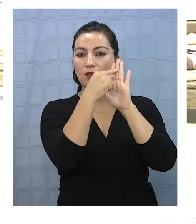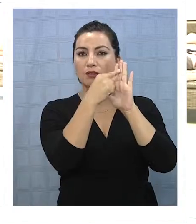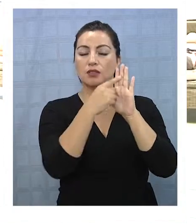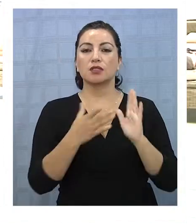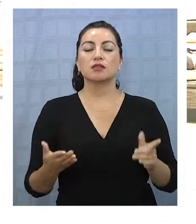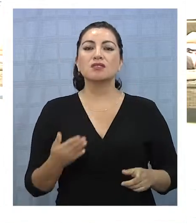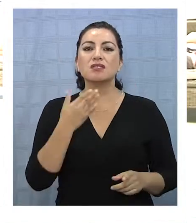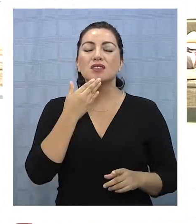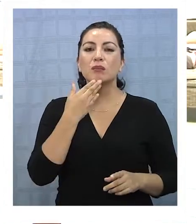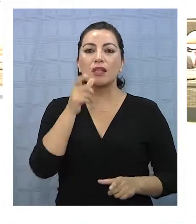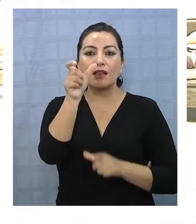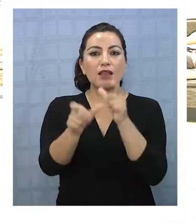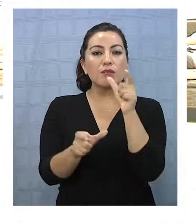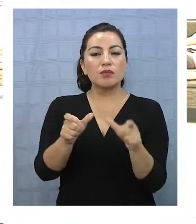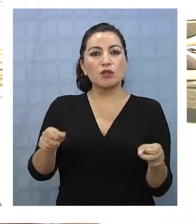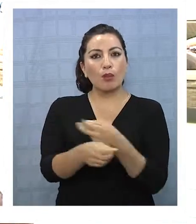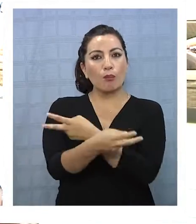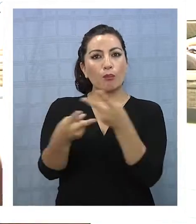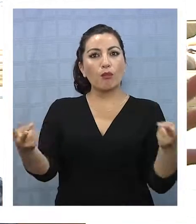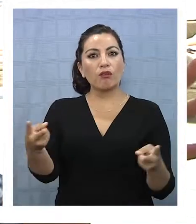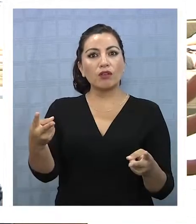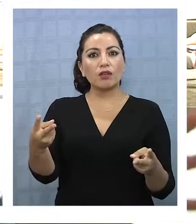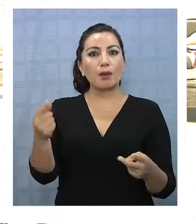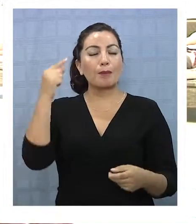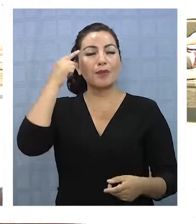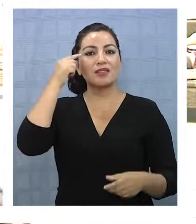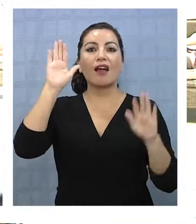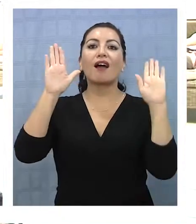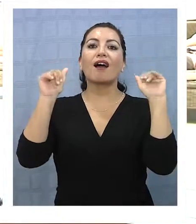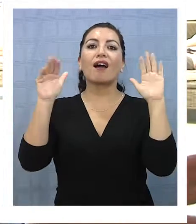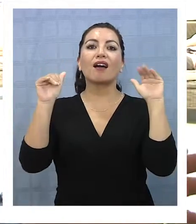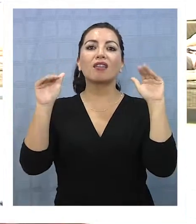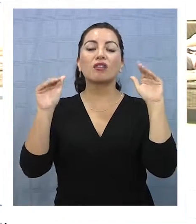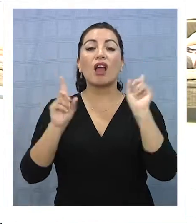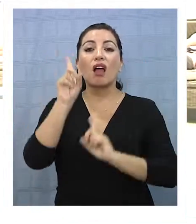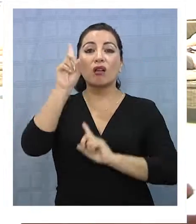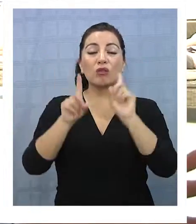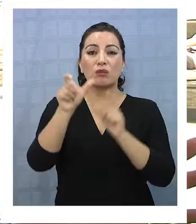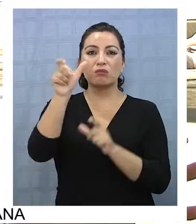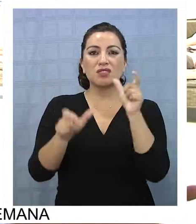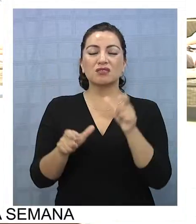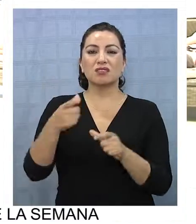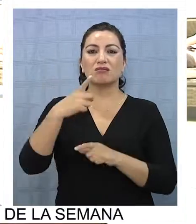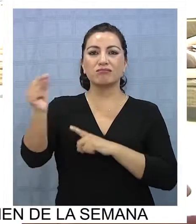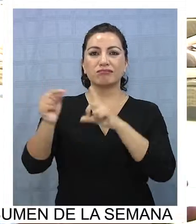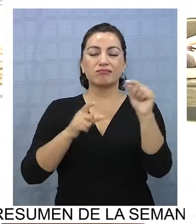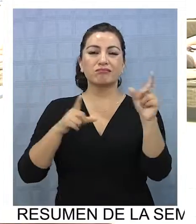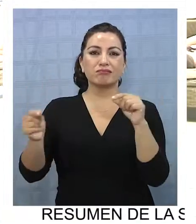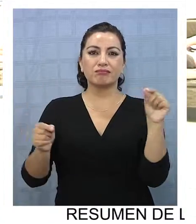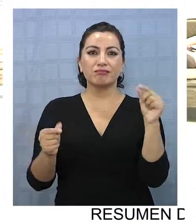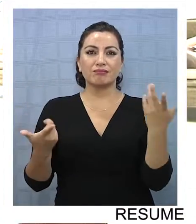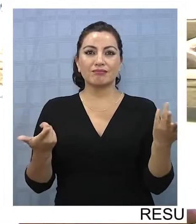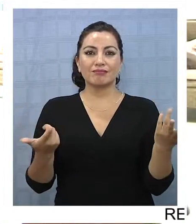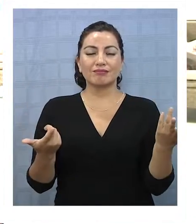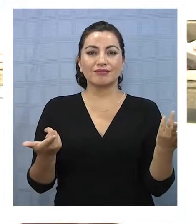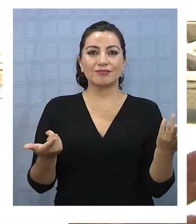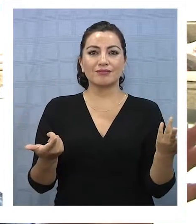de televisión abierta en que el público ha dicho adiós, digamos, en que el público se ha ido, en que la televisión abierta se ha ido quedando